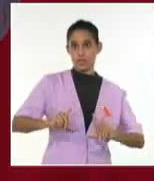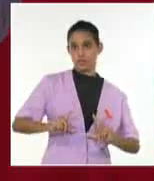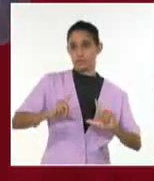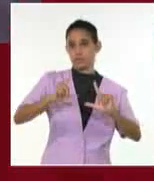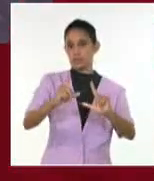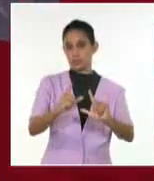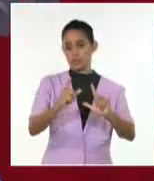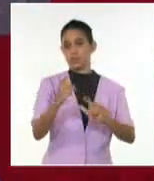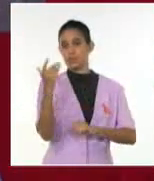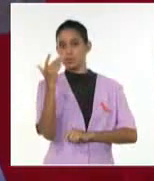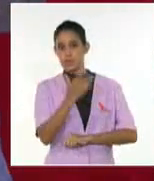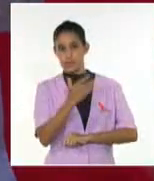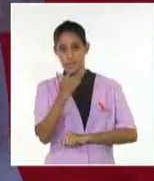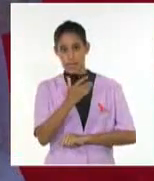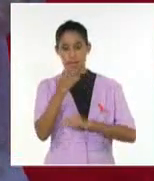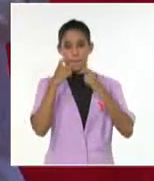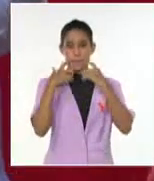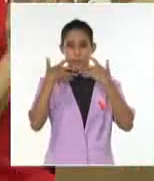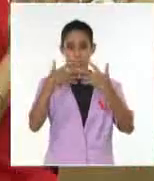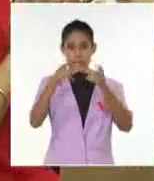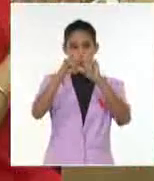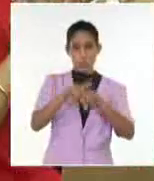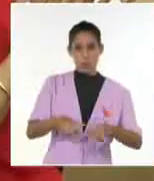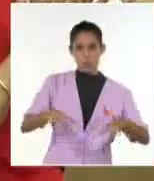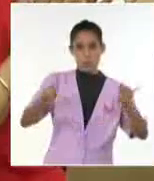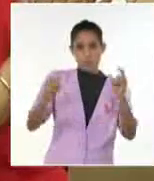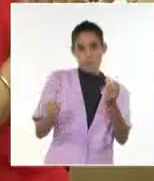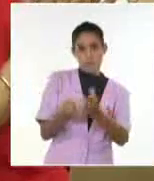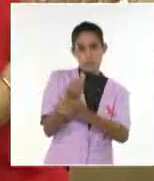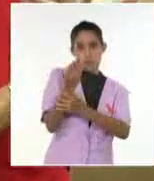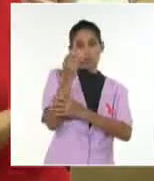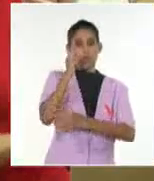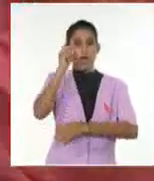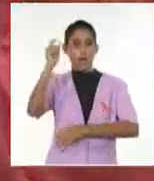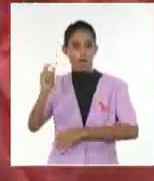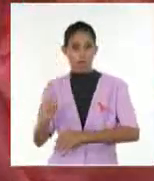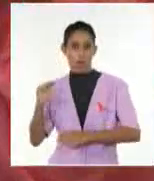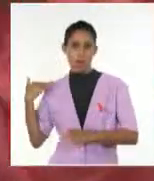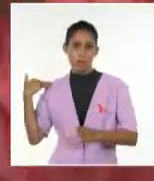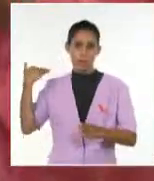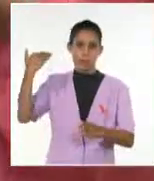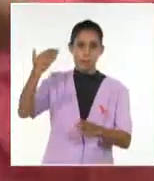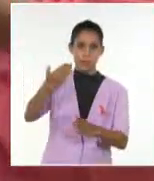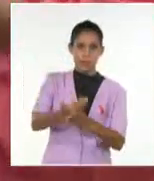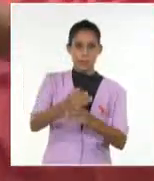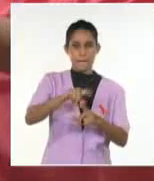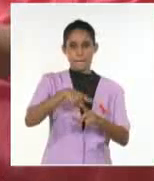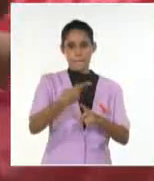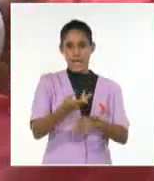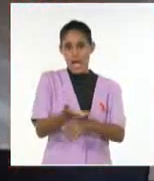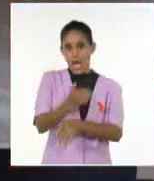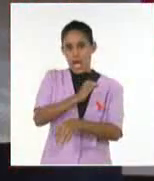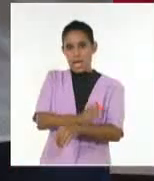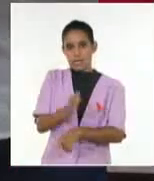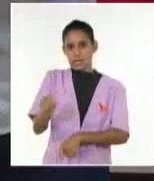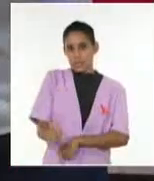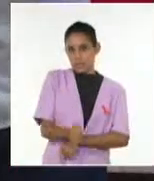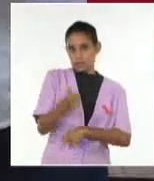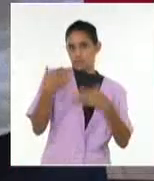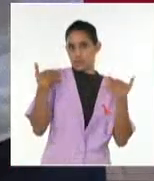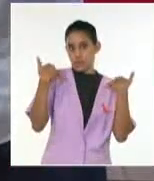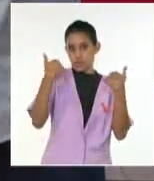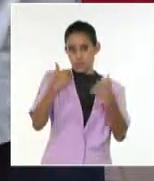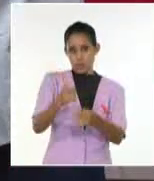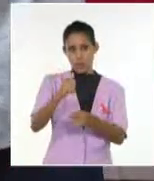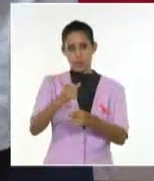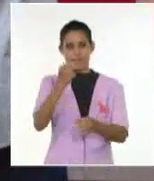sexagésimo aniversario del Barona a fundadores activos y exrectores de la institución, a profesores eméritos y a trabajadores con más de